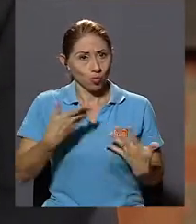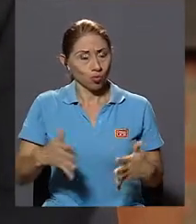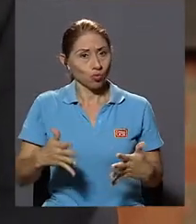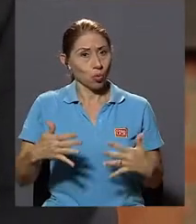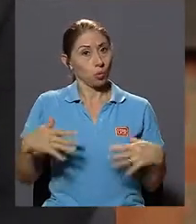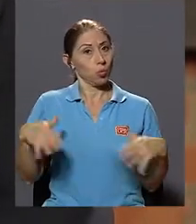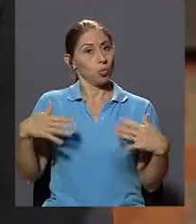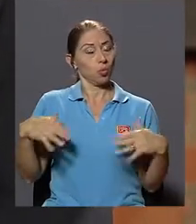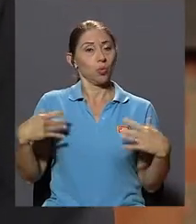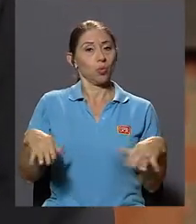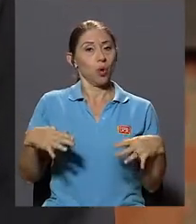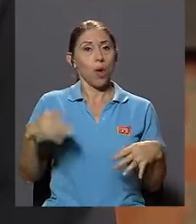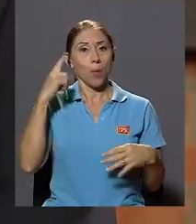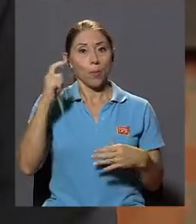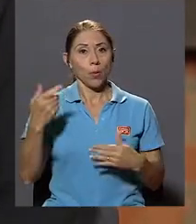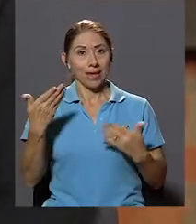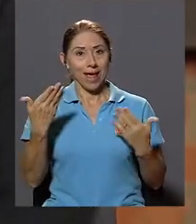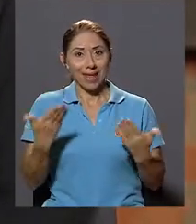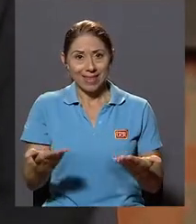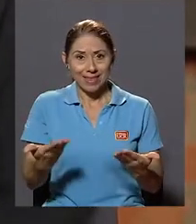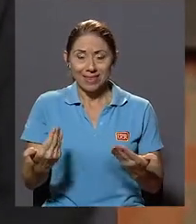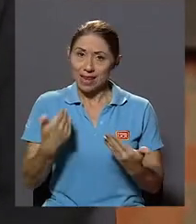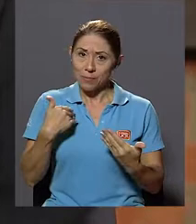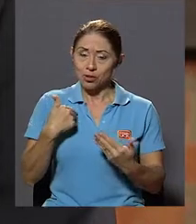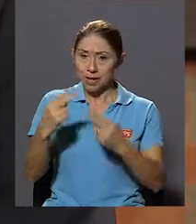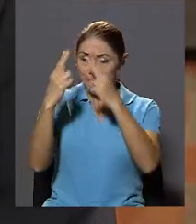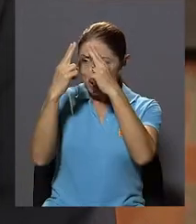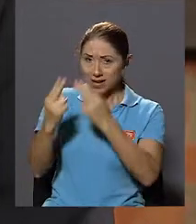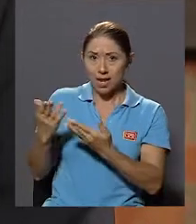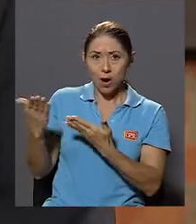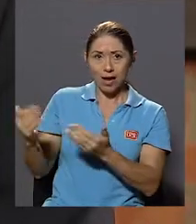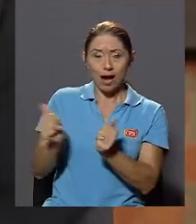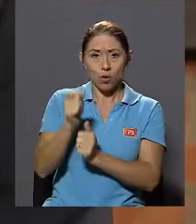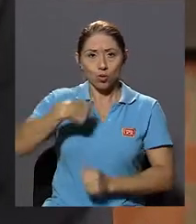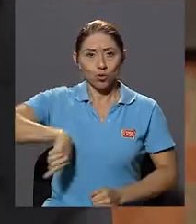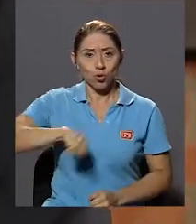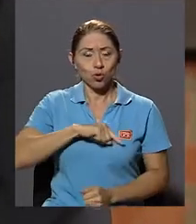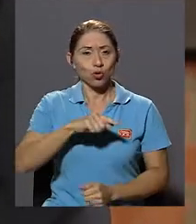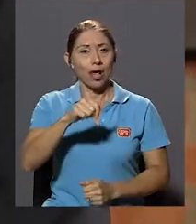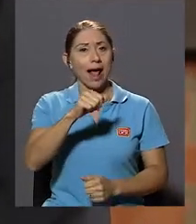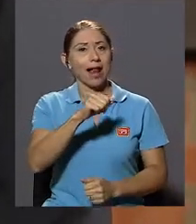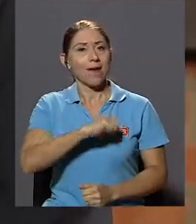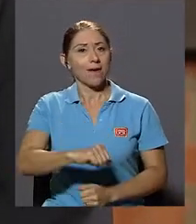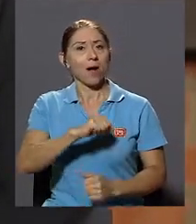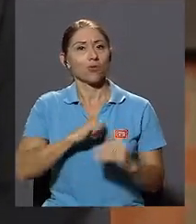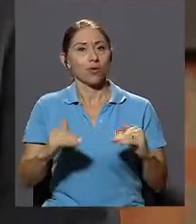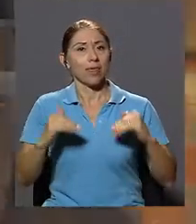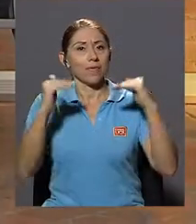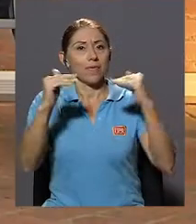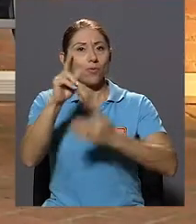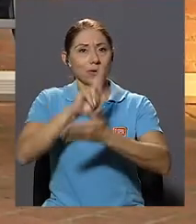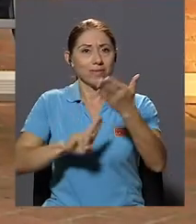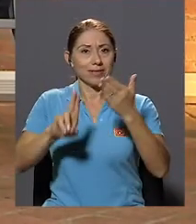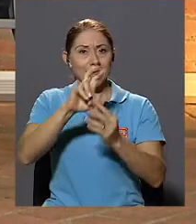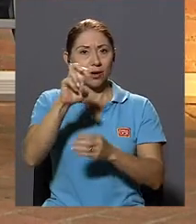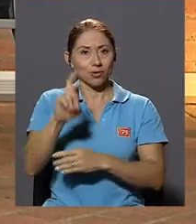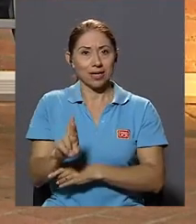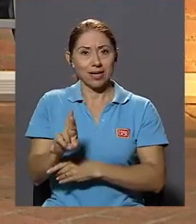mantel largos Porque tenemos el placer y el privilegio de tener con nosotros al rector de la universidad